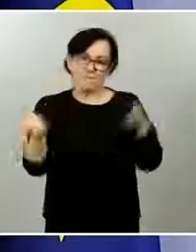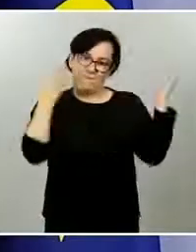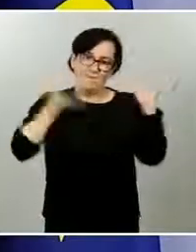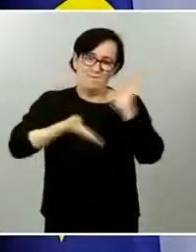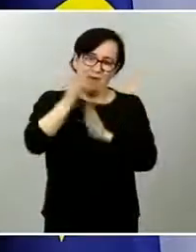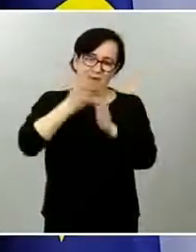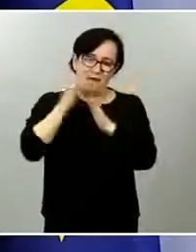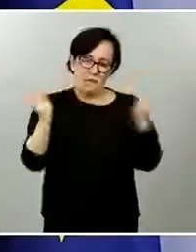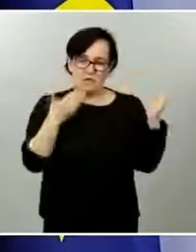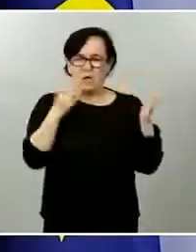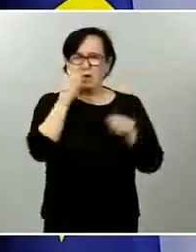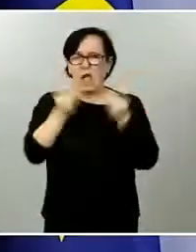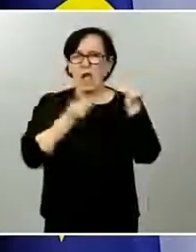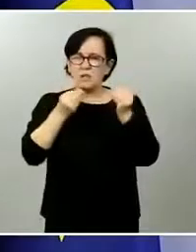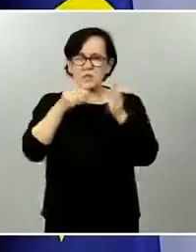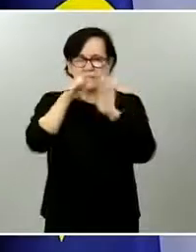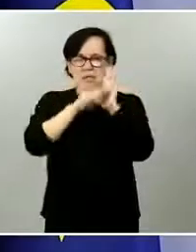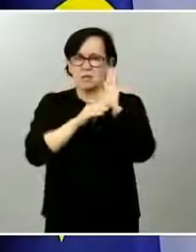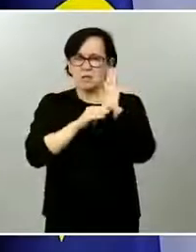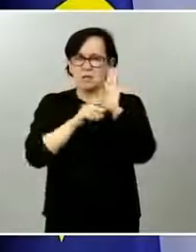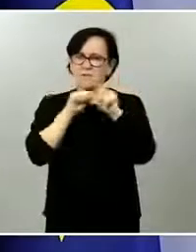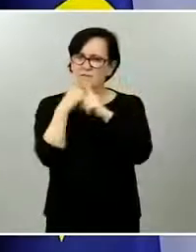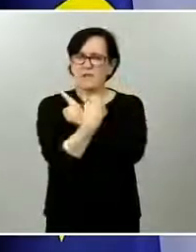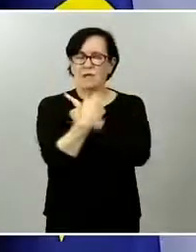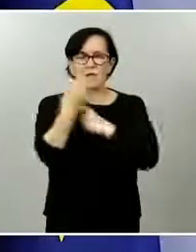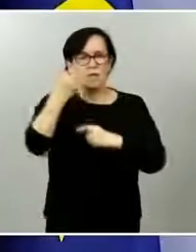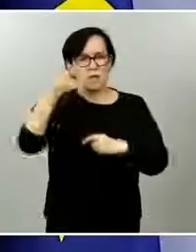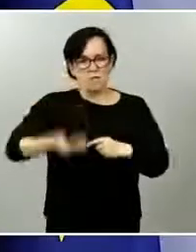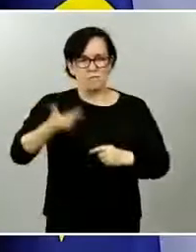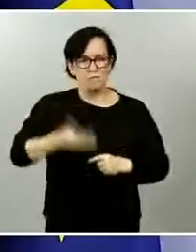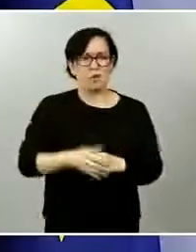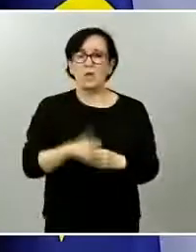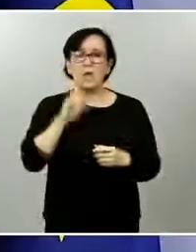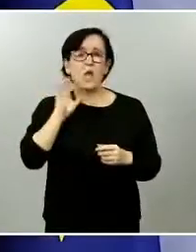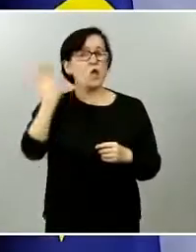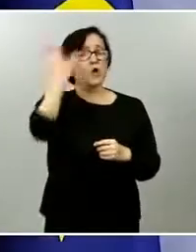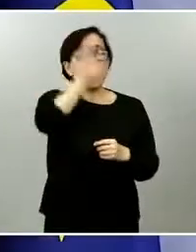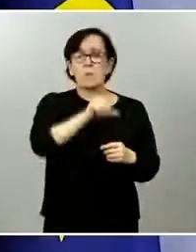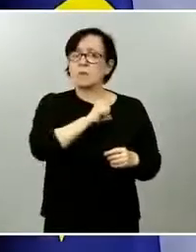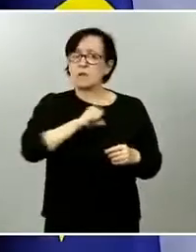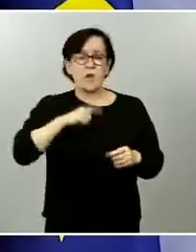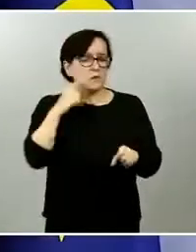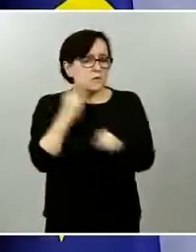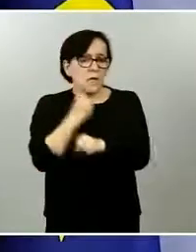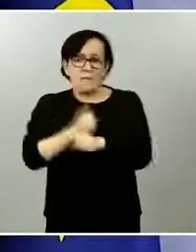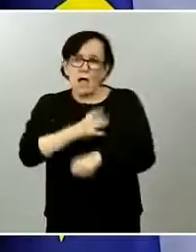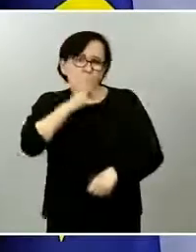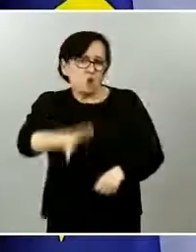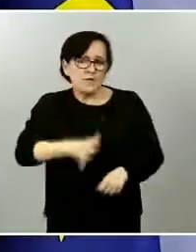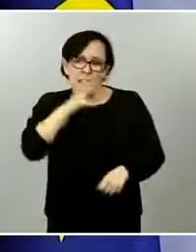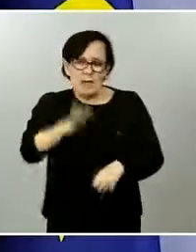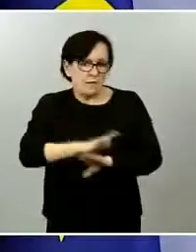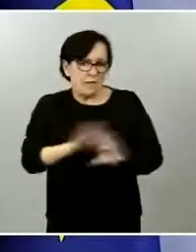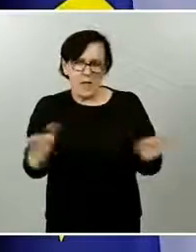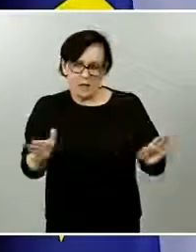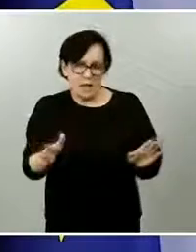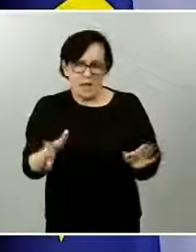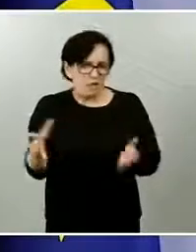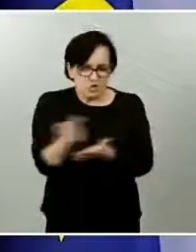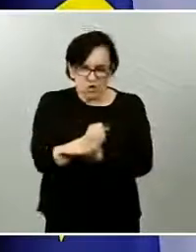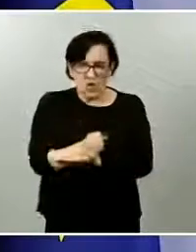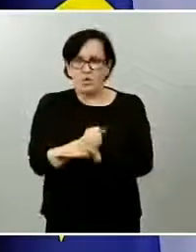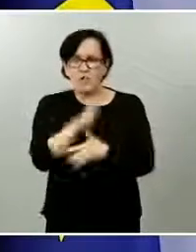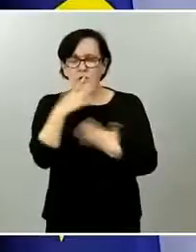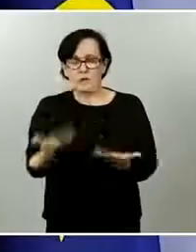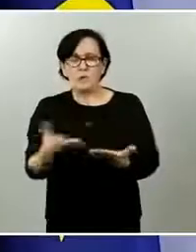evalúan conjuntamente con las comunidades autónomas a la hora de decidir si procede o no progresar la fase no es el único criterio insisto hay un conjunto